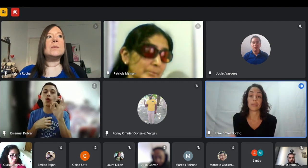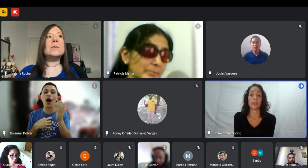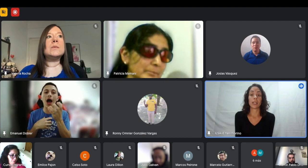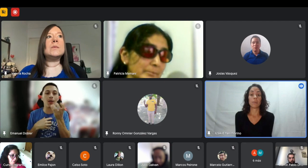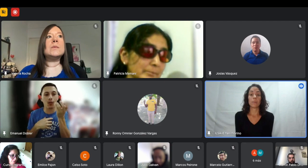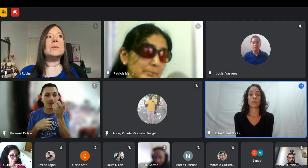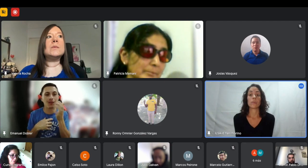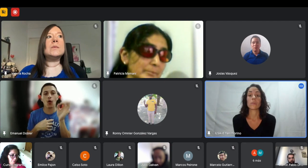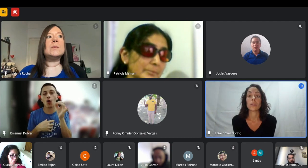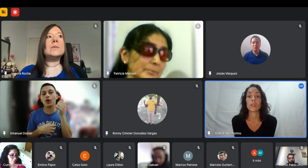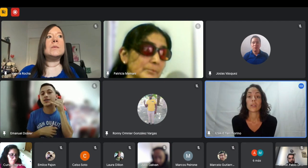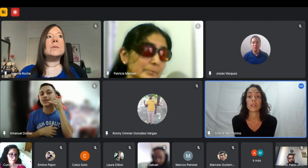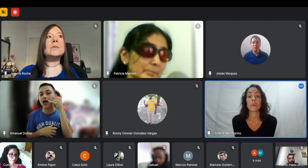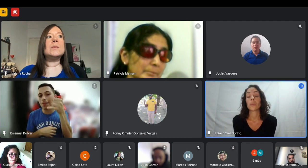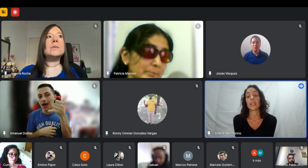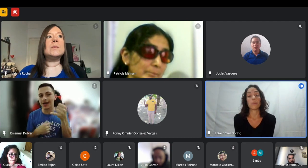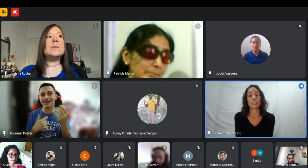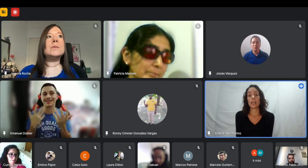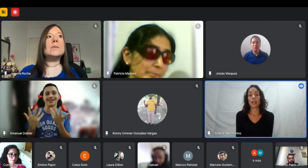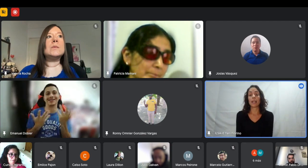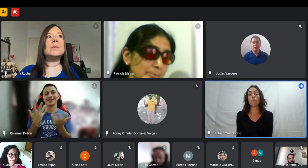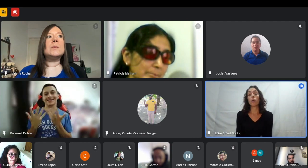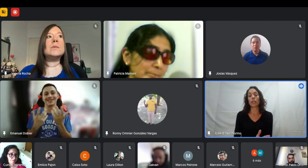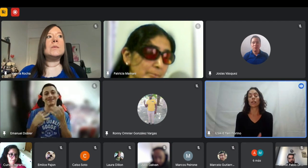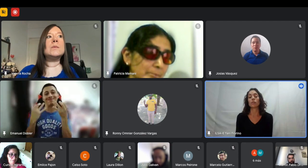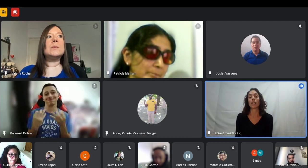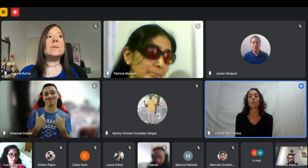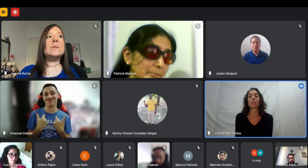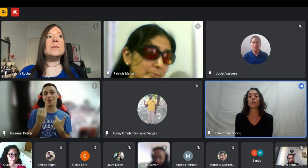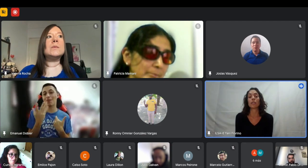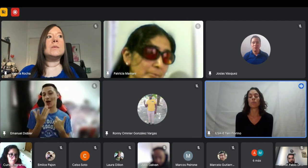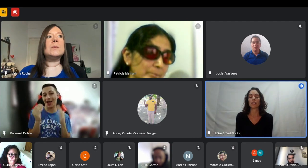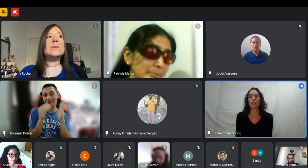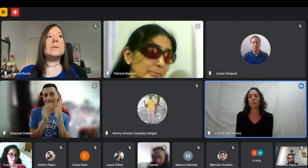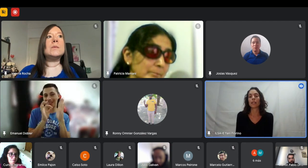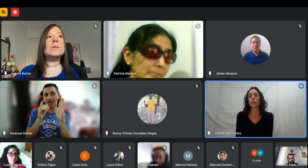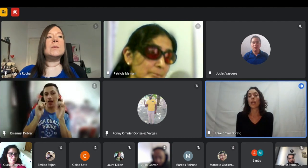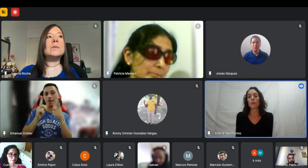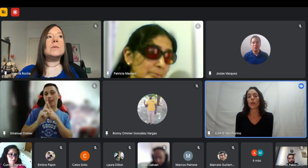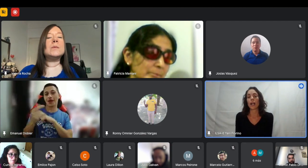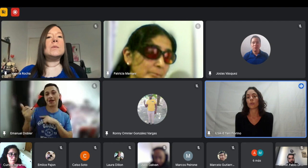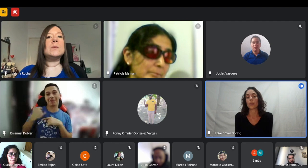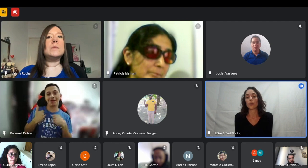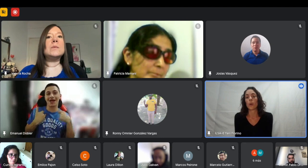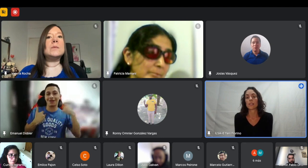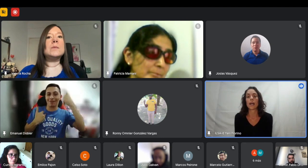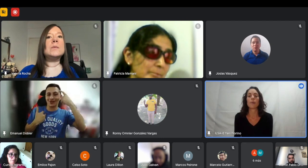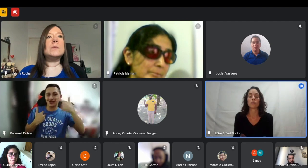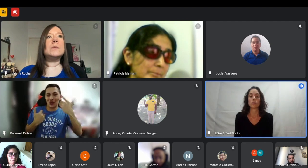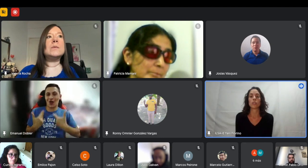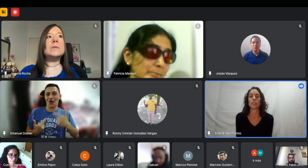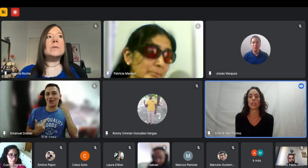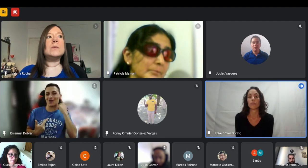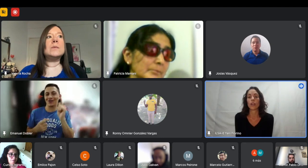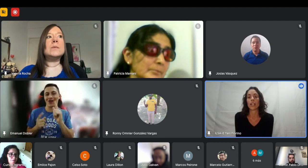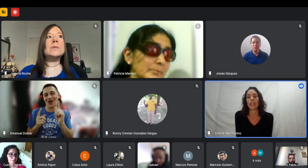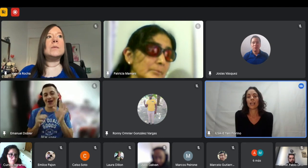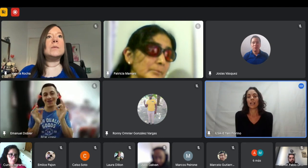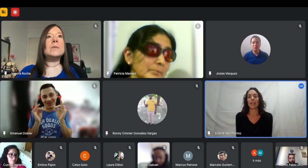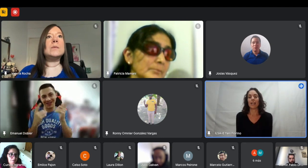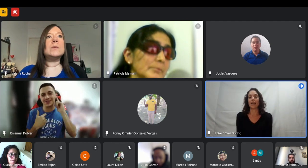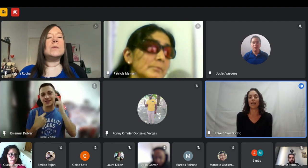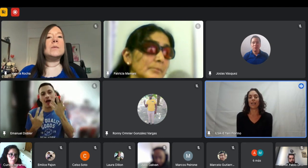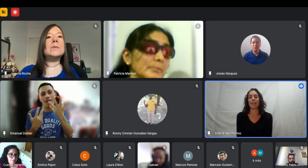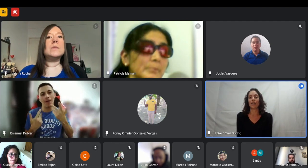ah porque por ejemplo por ejemplo él pone que tiene discapacidad auditiva porque si le mandan un audio al número de whatsapp al número de teléfono